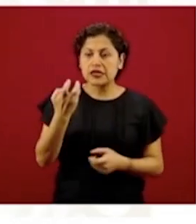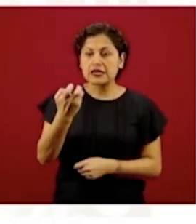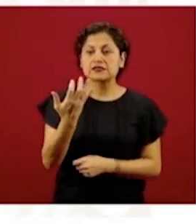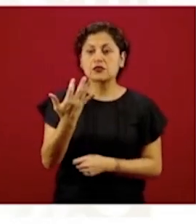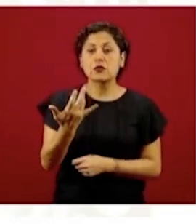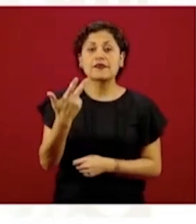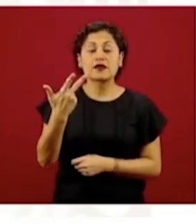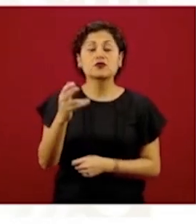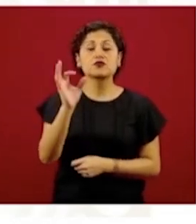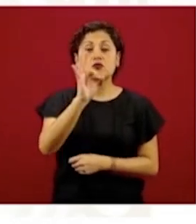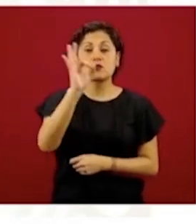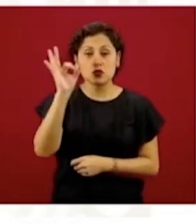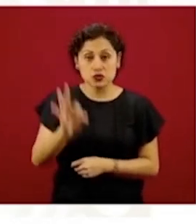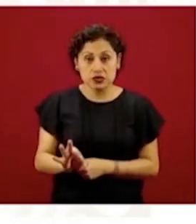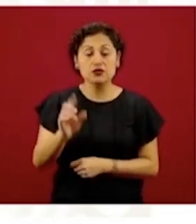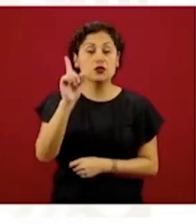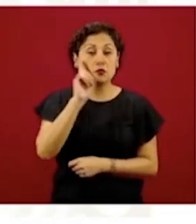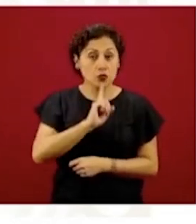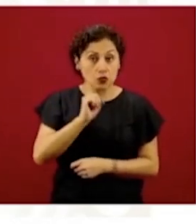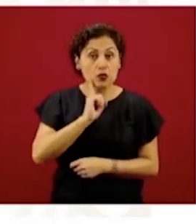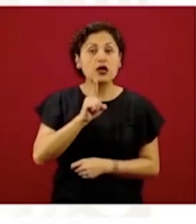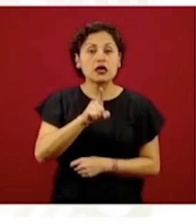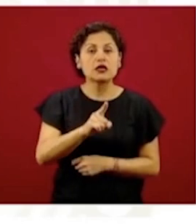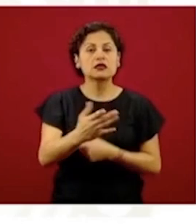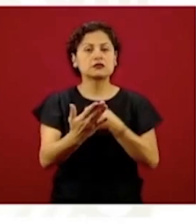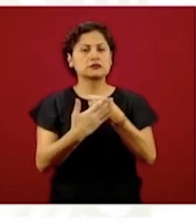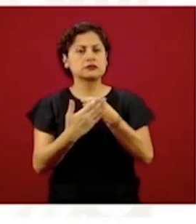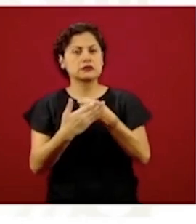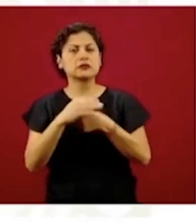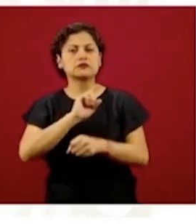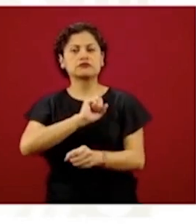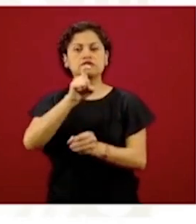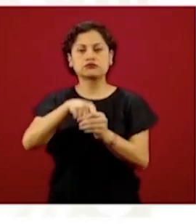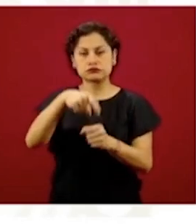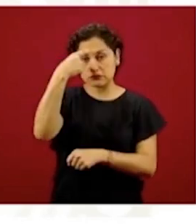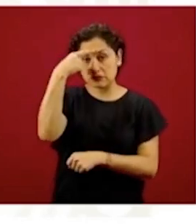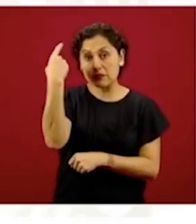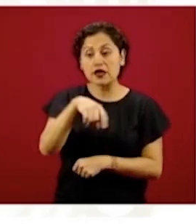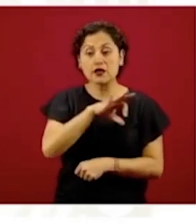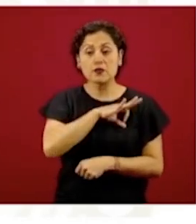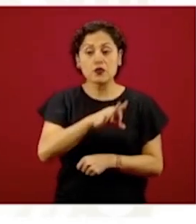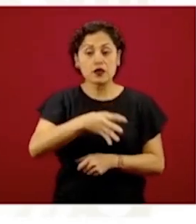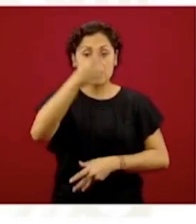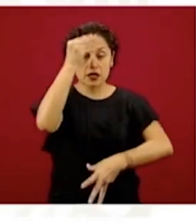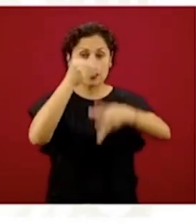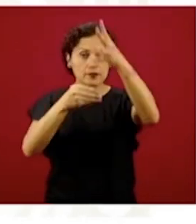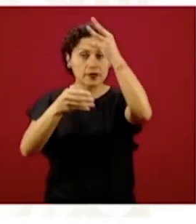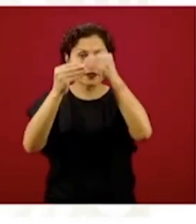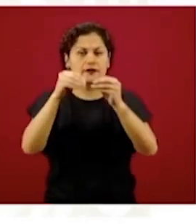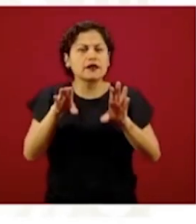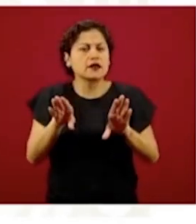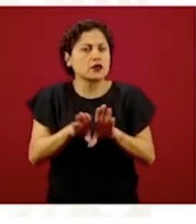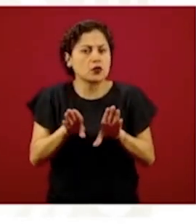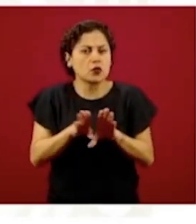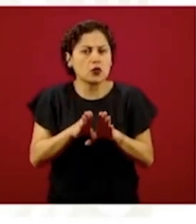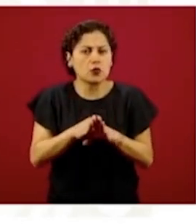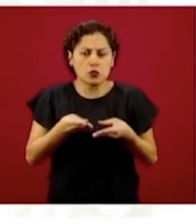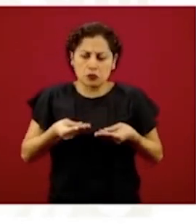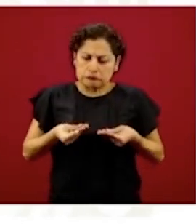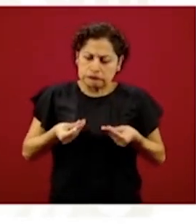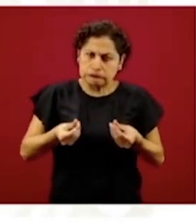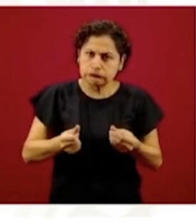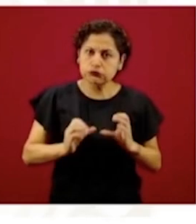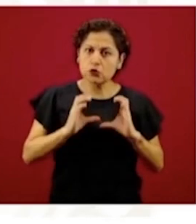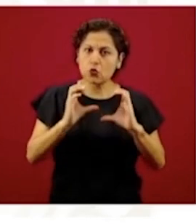son mujeres quienes están acercándose para capacitarse, para aprender el manejo del ahorro, el cómo invertir, el cómo tomar una decisión acertada